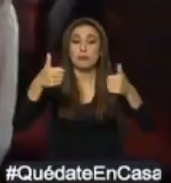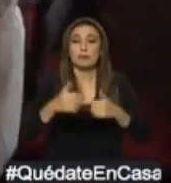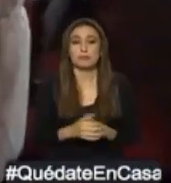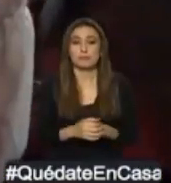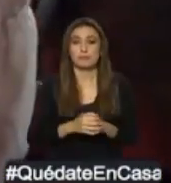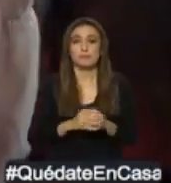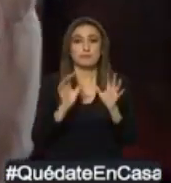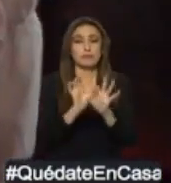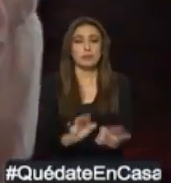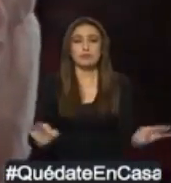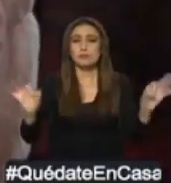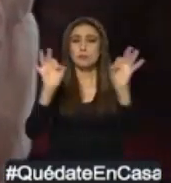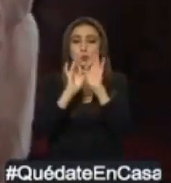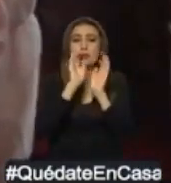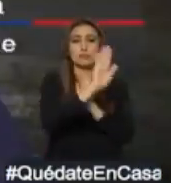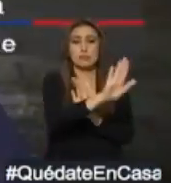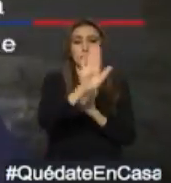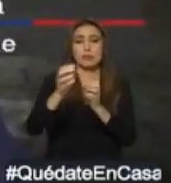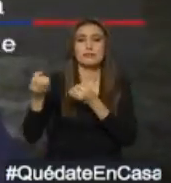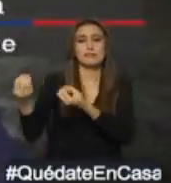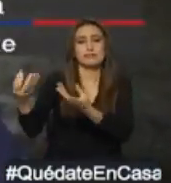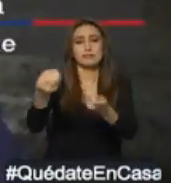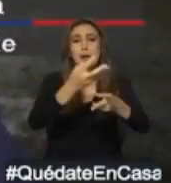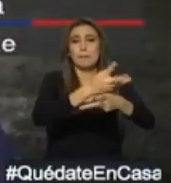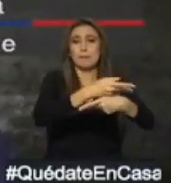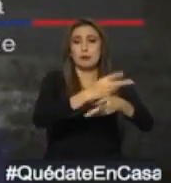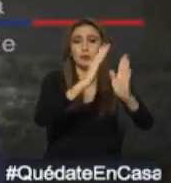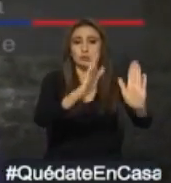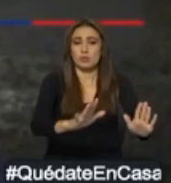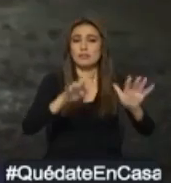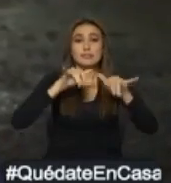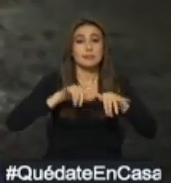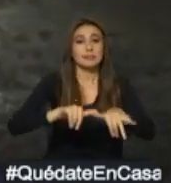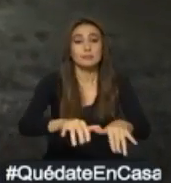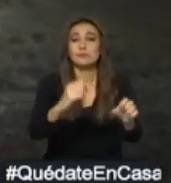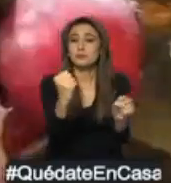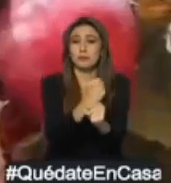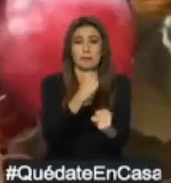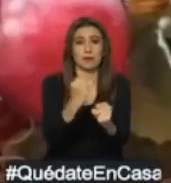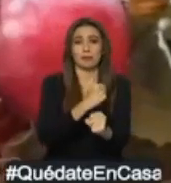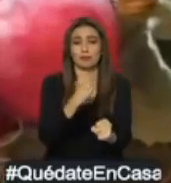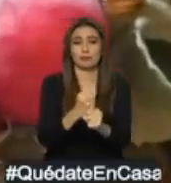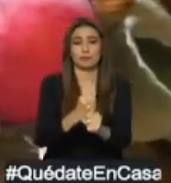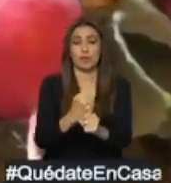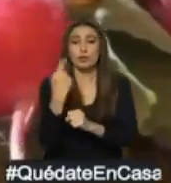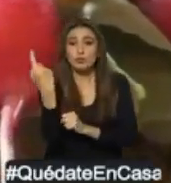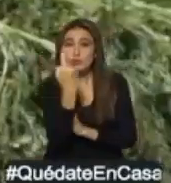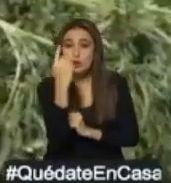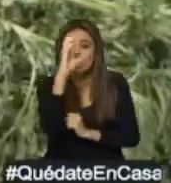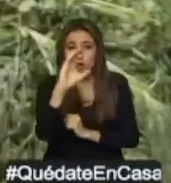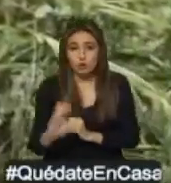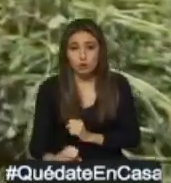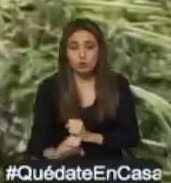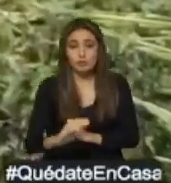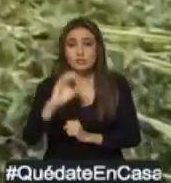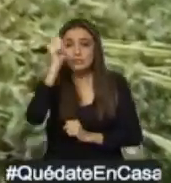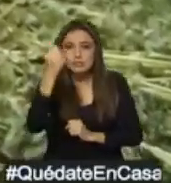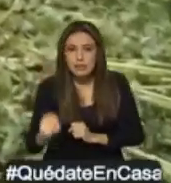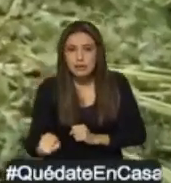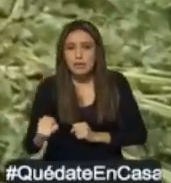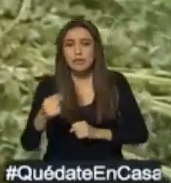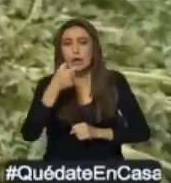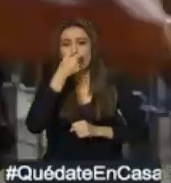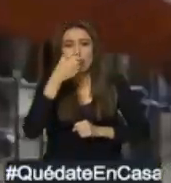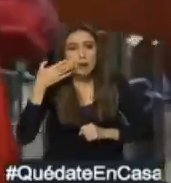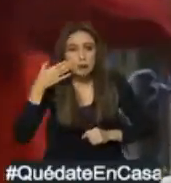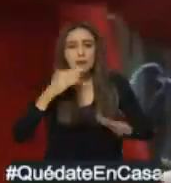saber que día a día hay cientos y miles de productores que trabajamos muy duro, no solo por la costa, no solo por la sierra, no solo por